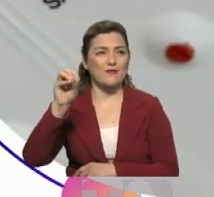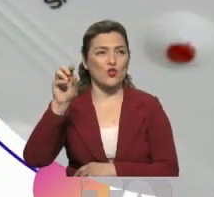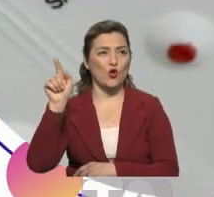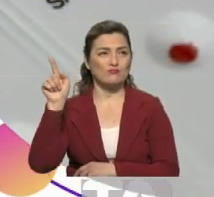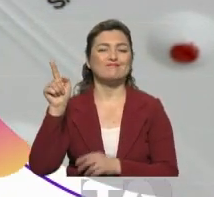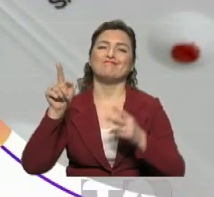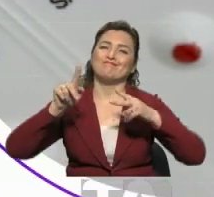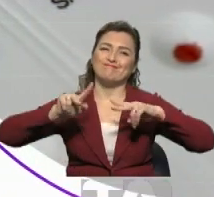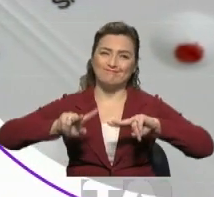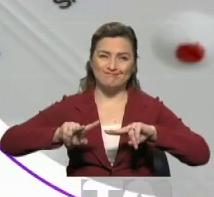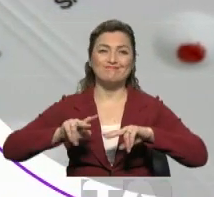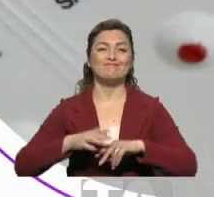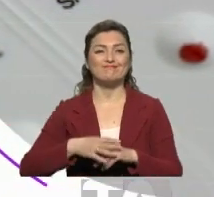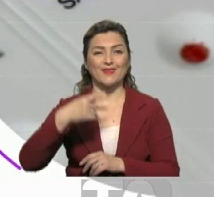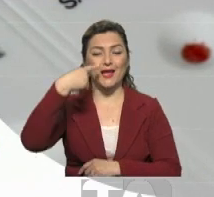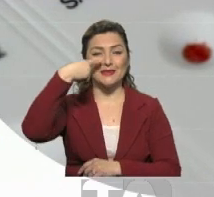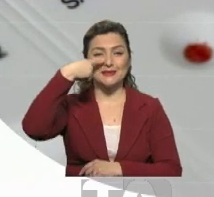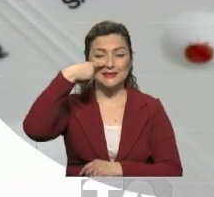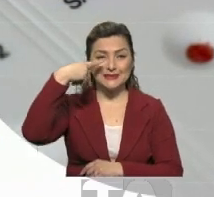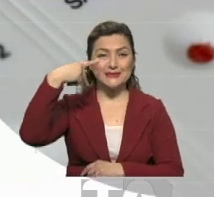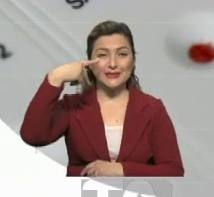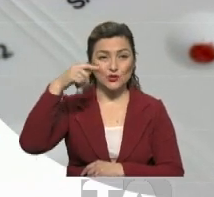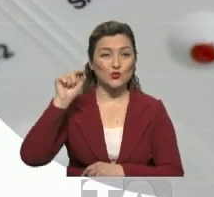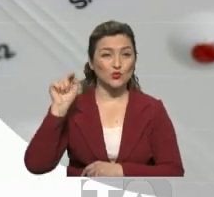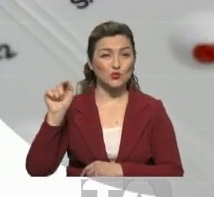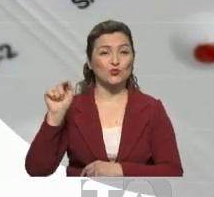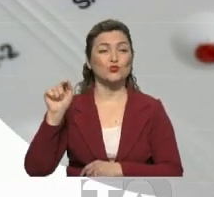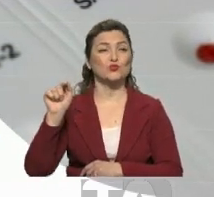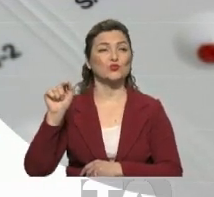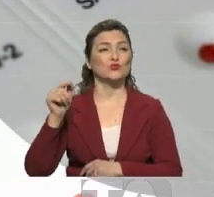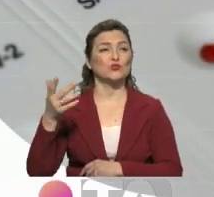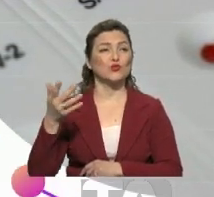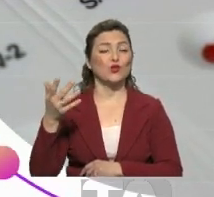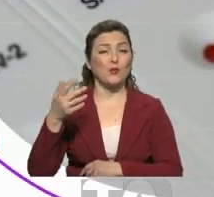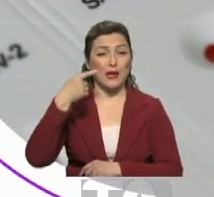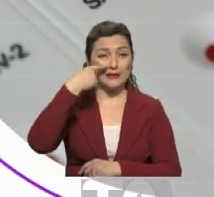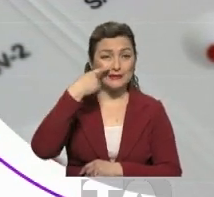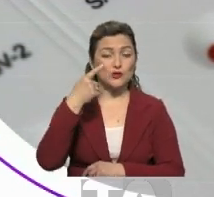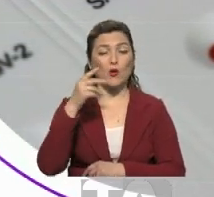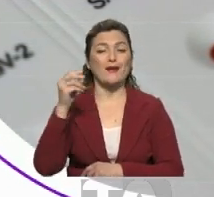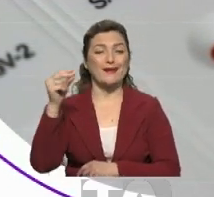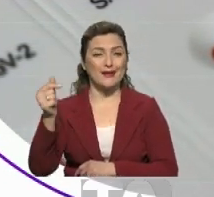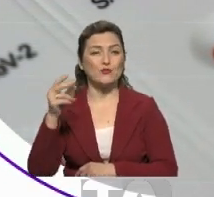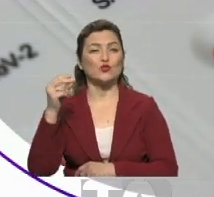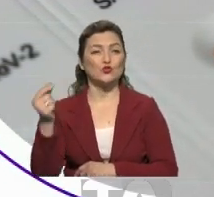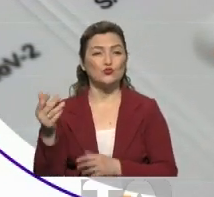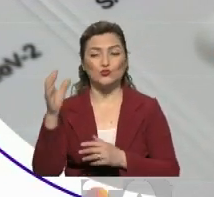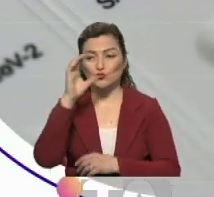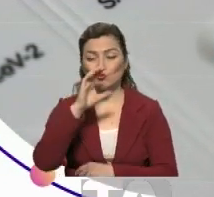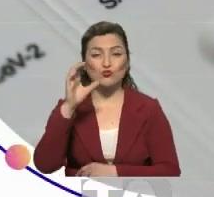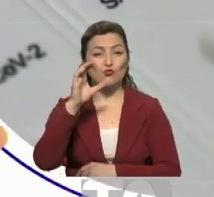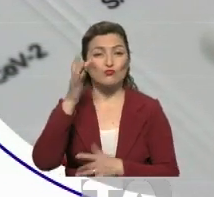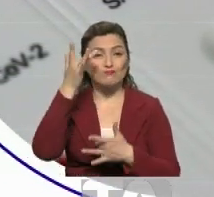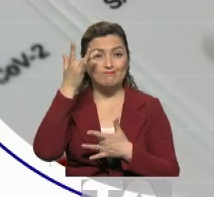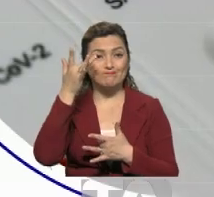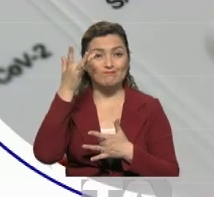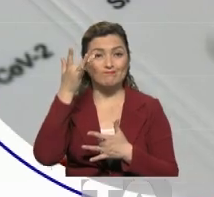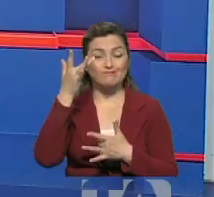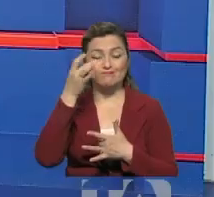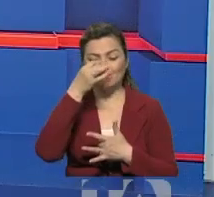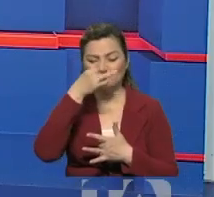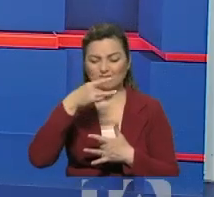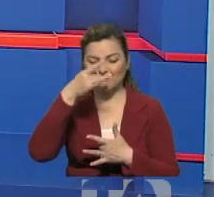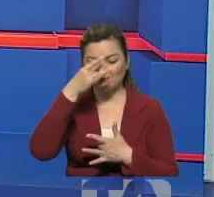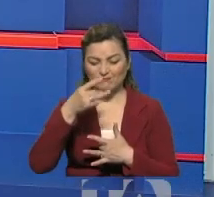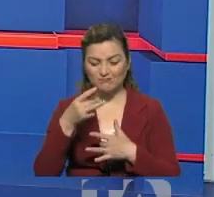se hace un hisopado, pero la prueba de antígeno se la hace de manera rápida. Busca el antígeno que usted tenga en su secreción,